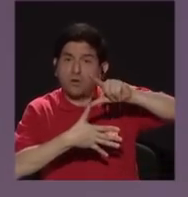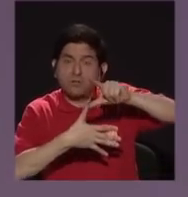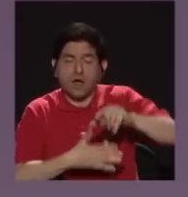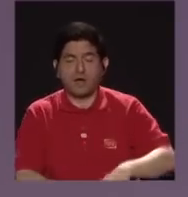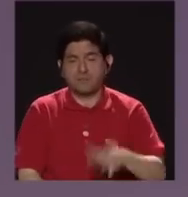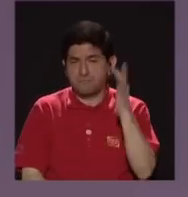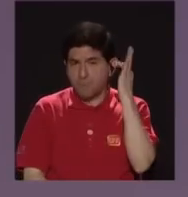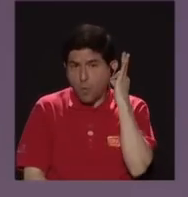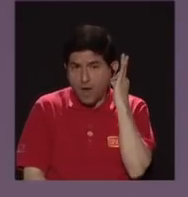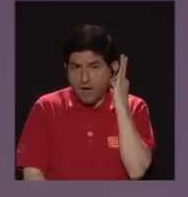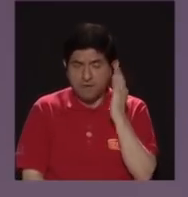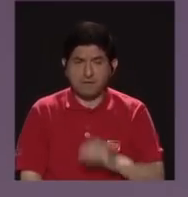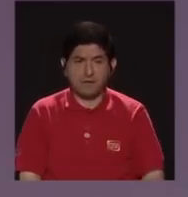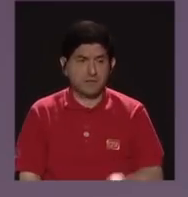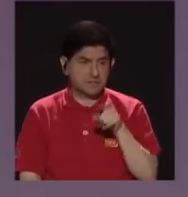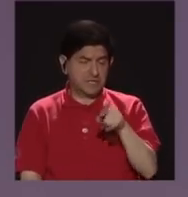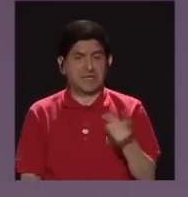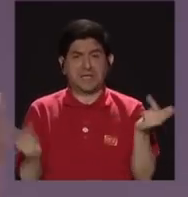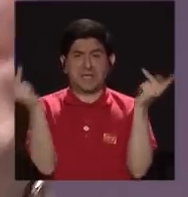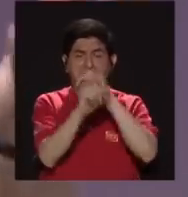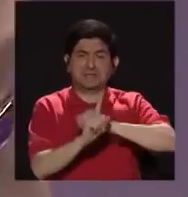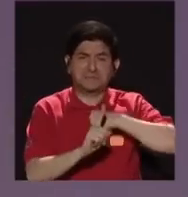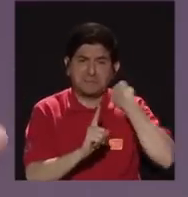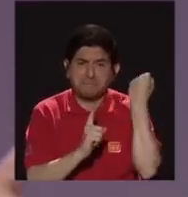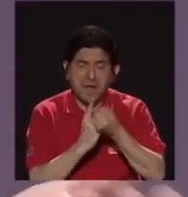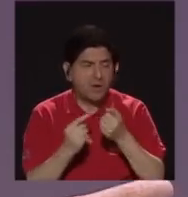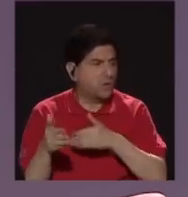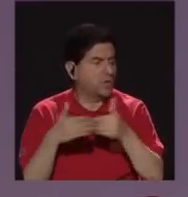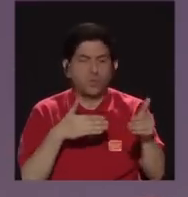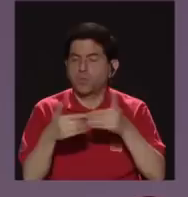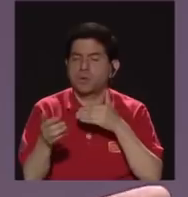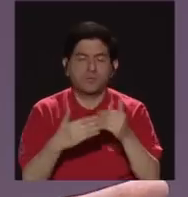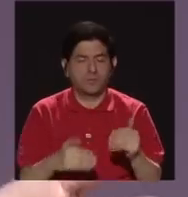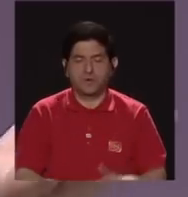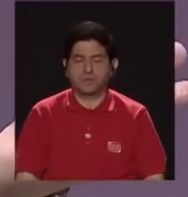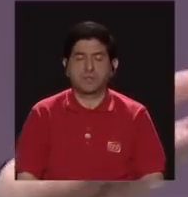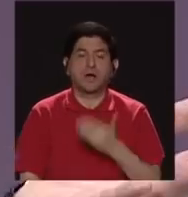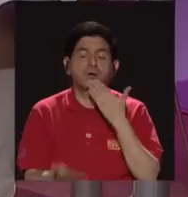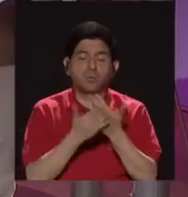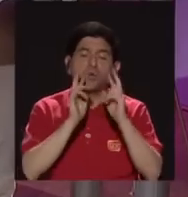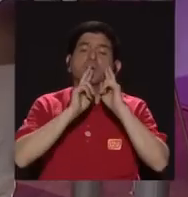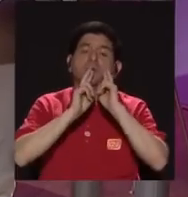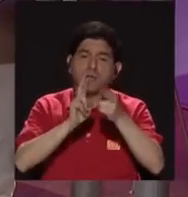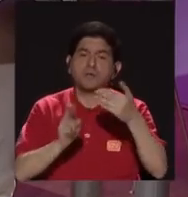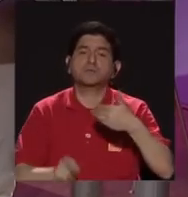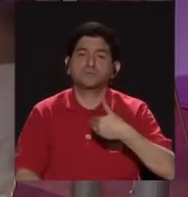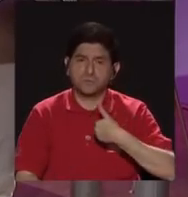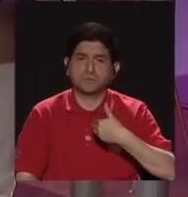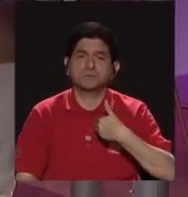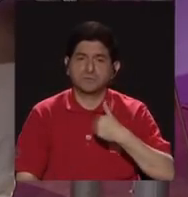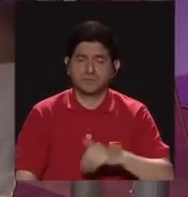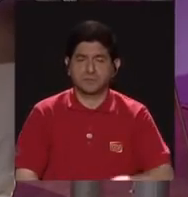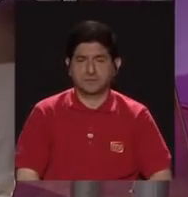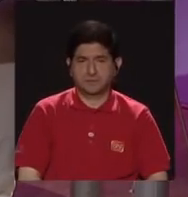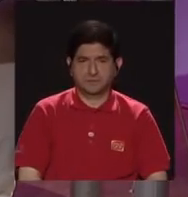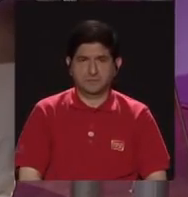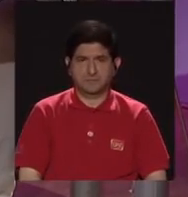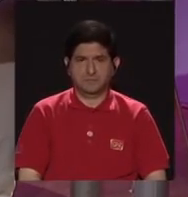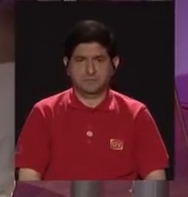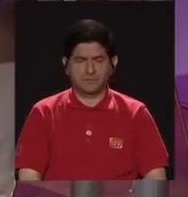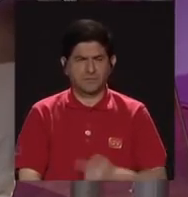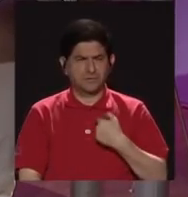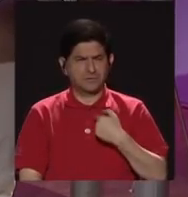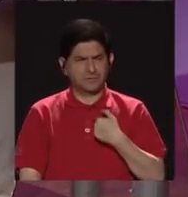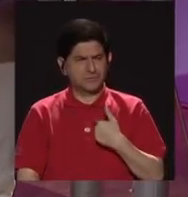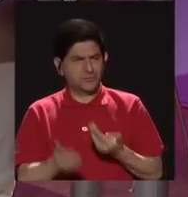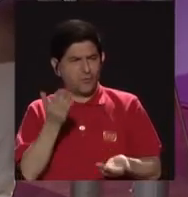las mujeres cada día estamos en peores condiciones, a pesar de que ha habido una buena respuesta. Sí, por lo que yo